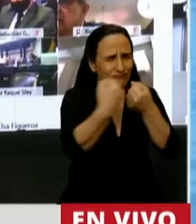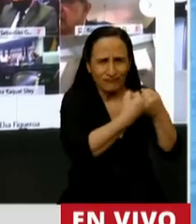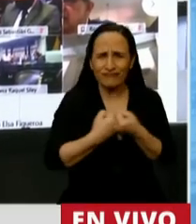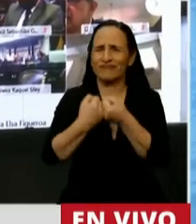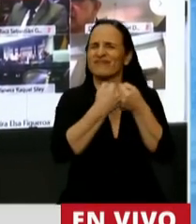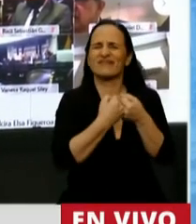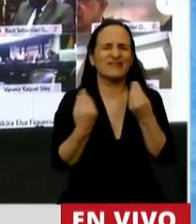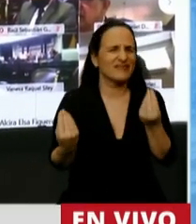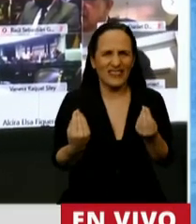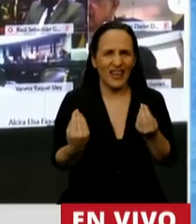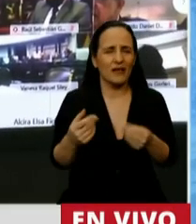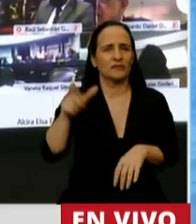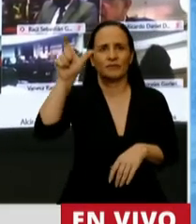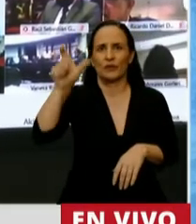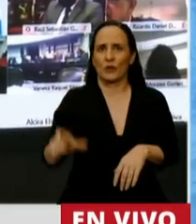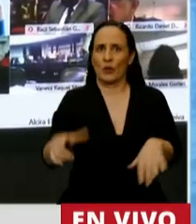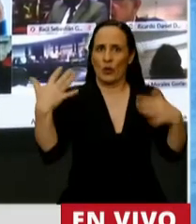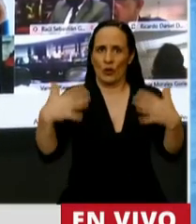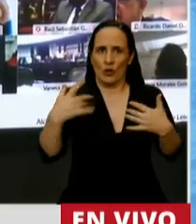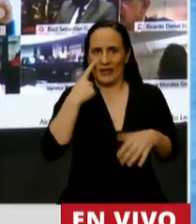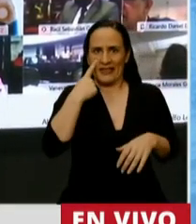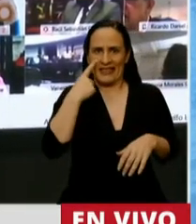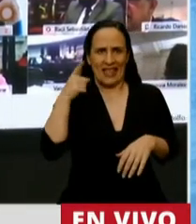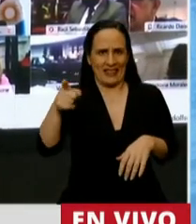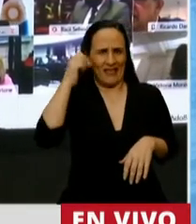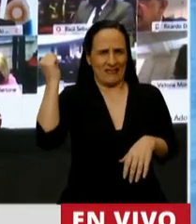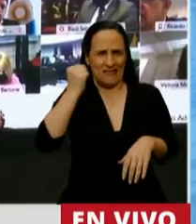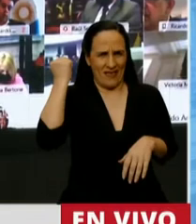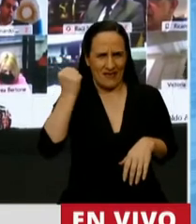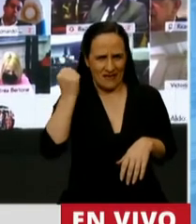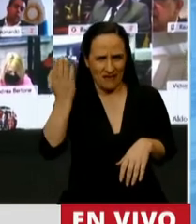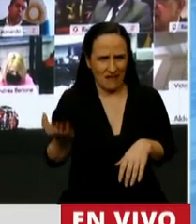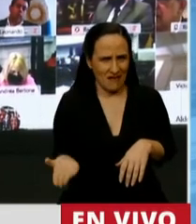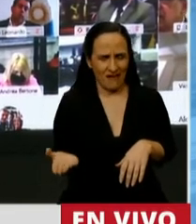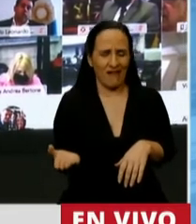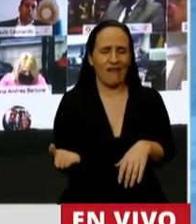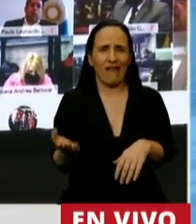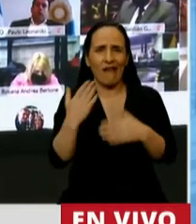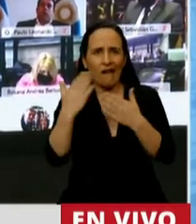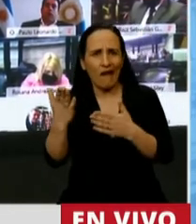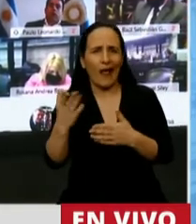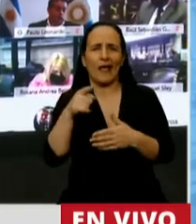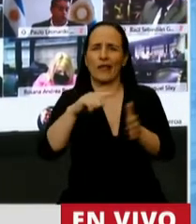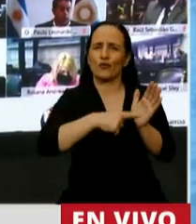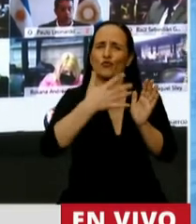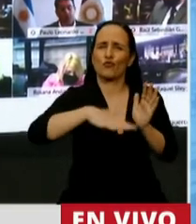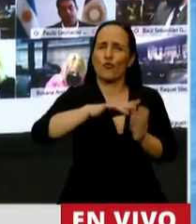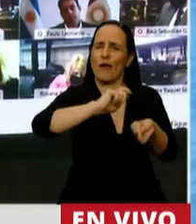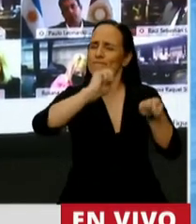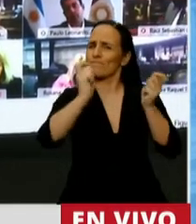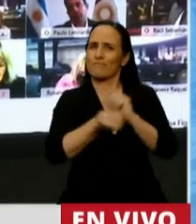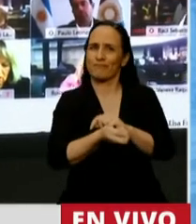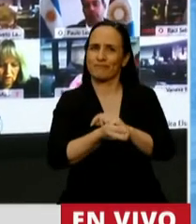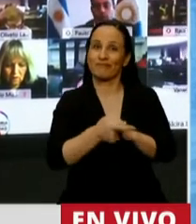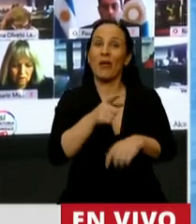que fue el gran intendente que transformó a la ciudad, como él decía, de un